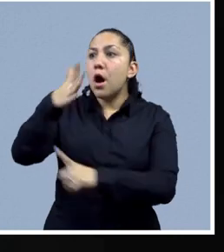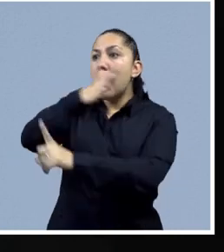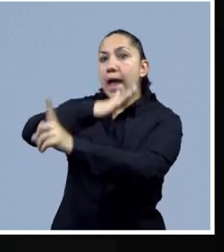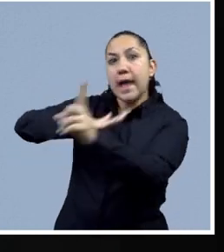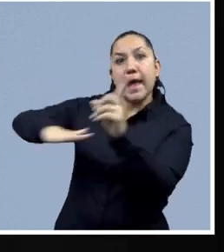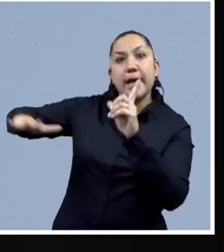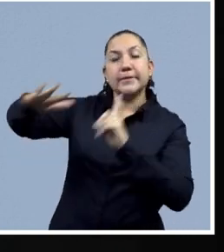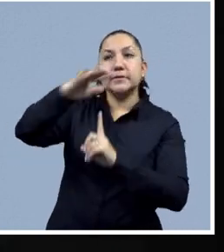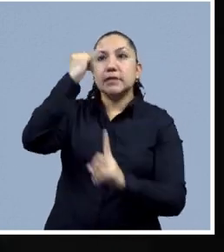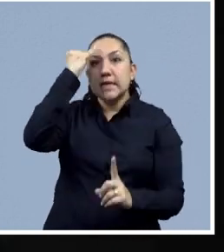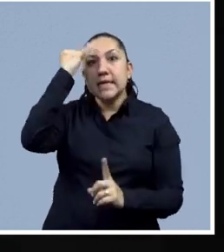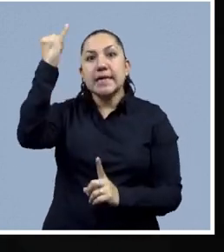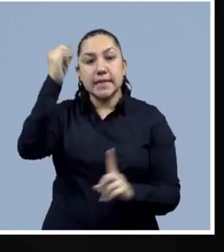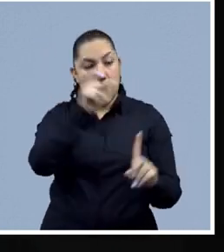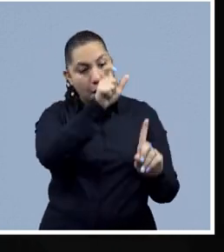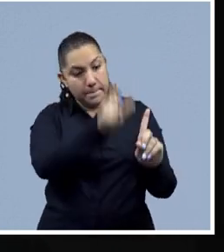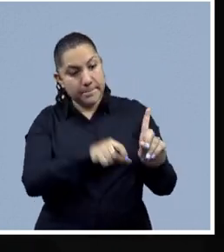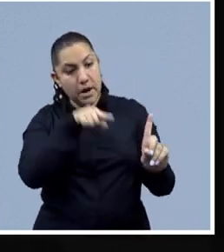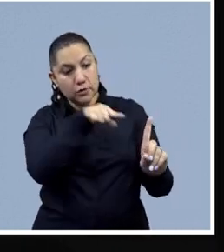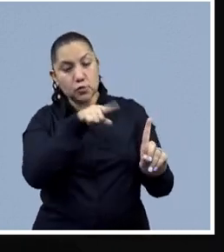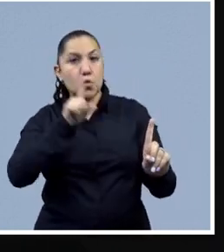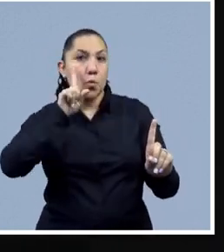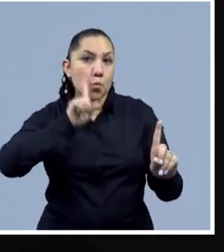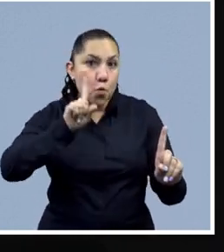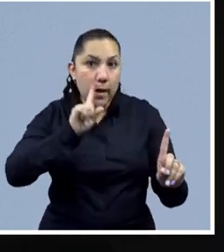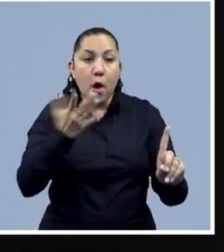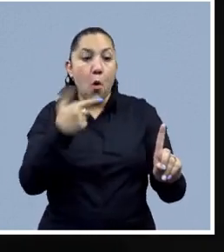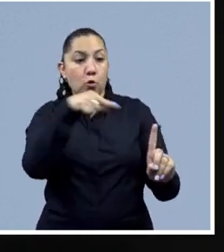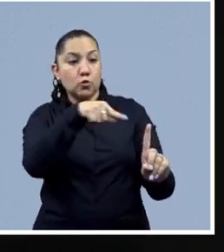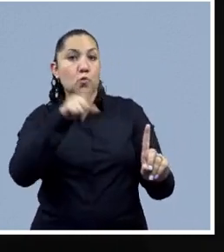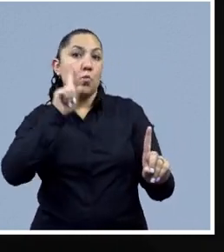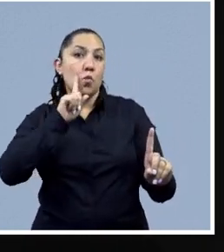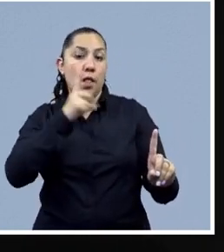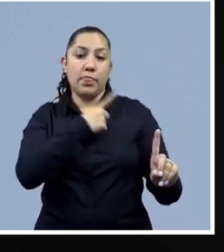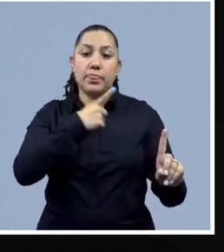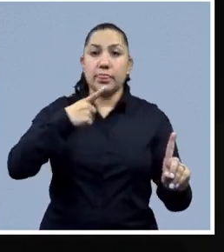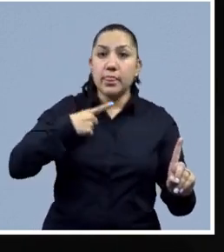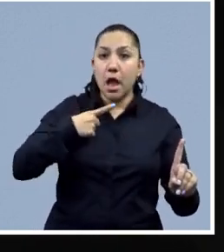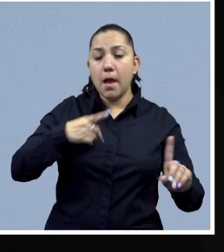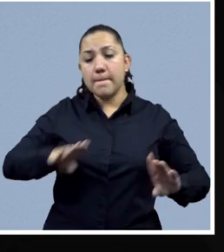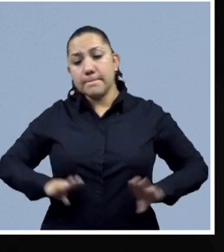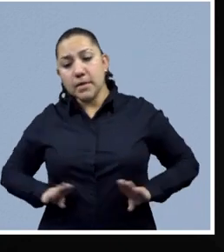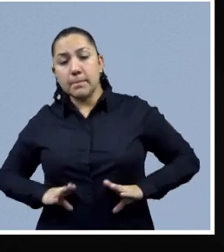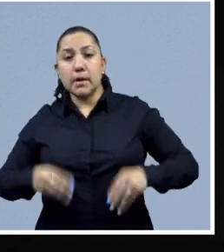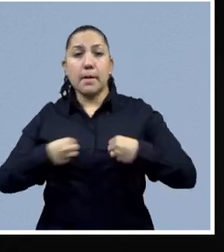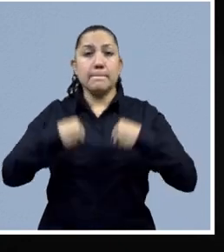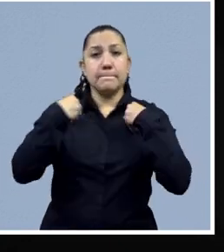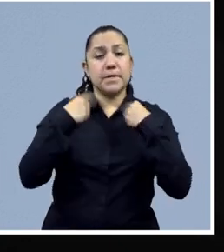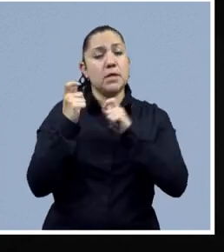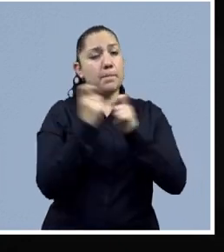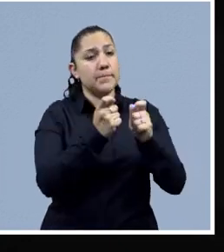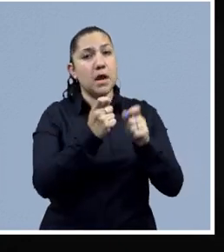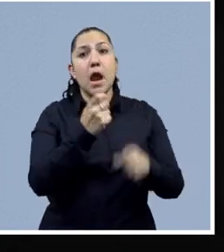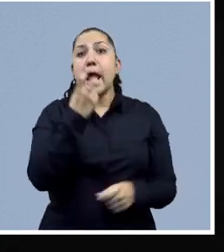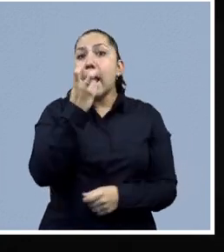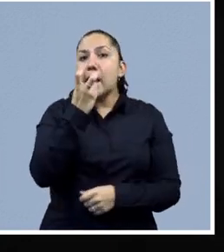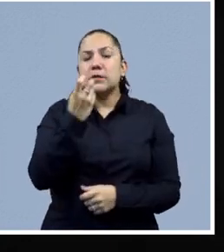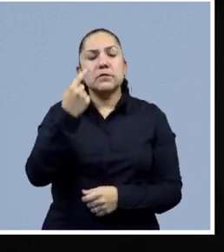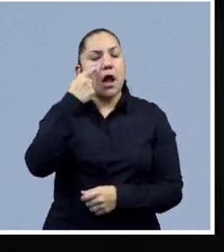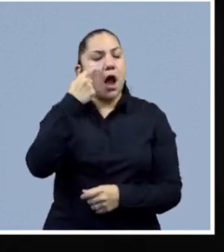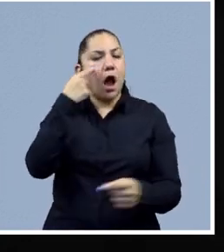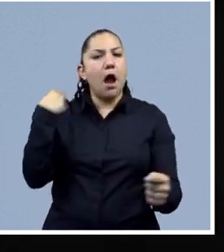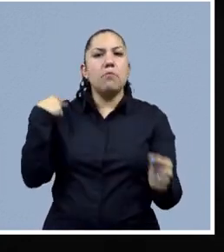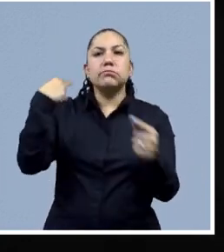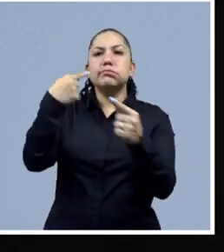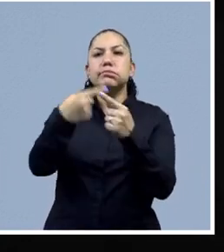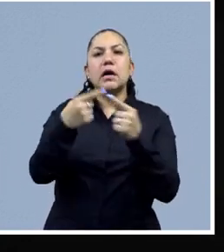concepción cultural de lo que significa ser mujer y a los roles de género que se nos atribuyen, las mujeres estamos en una situación de